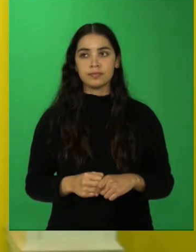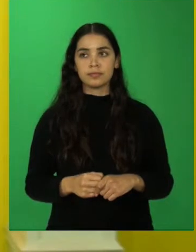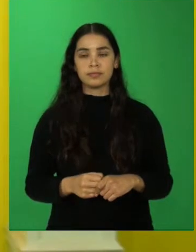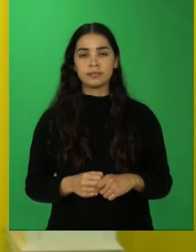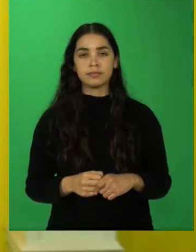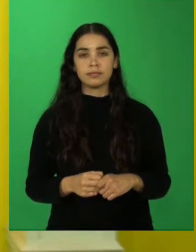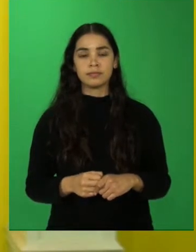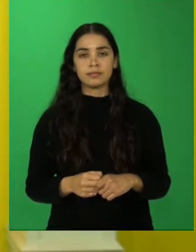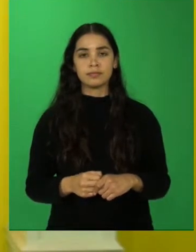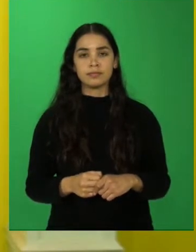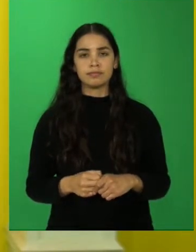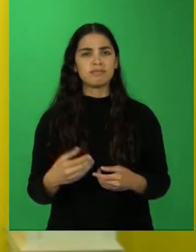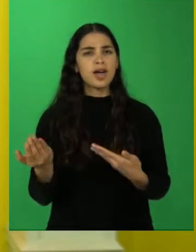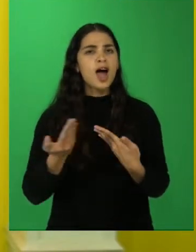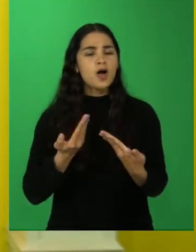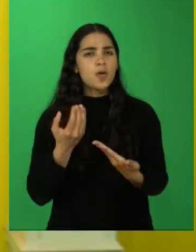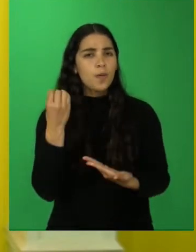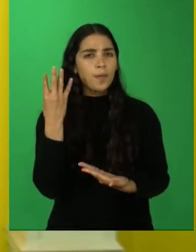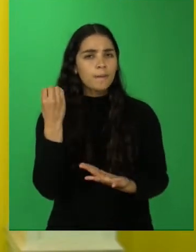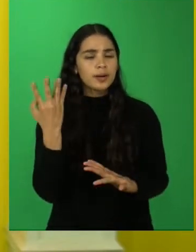¿Cómo lo vamos a aprender?